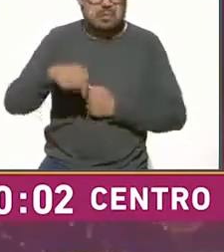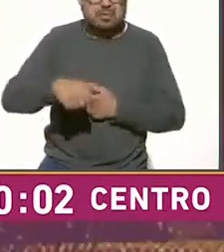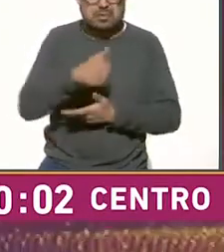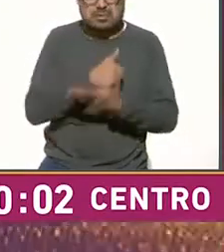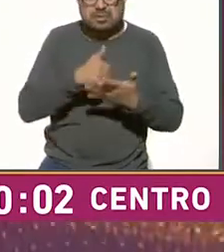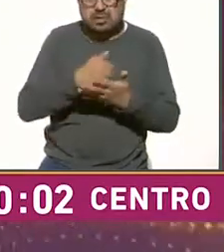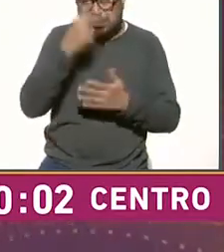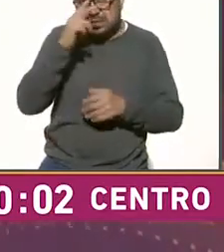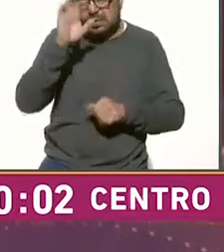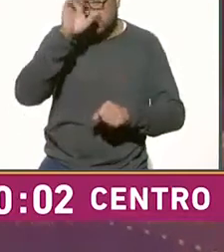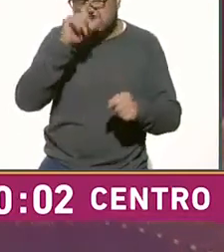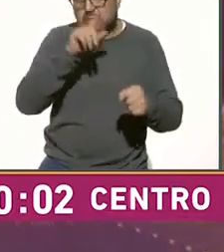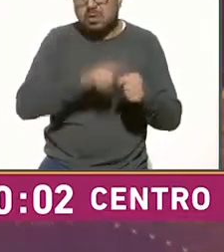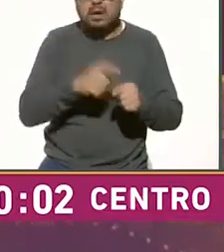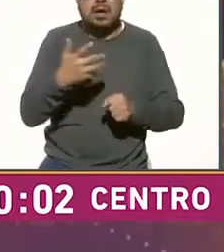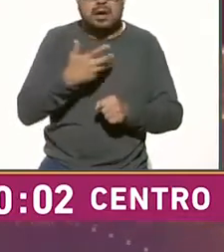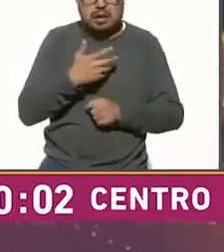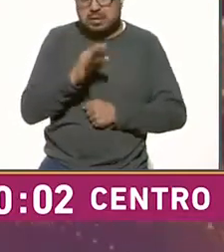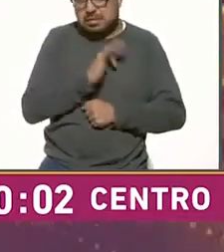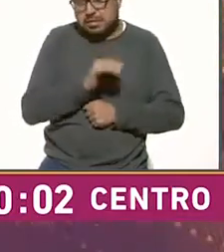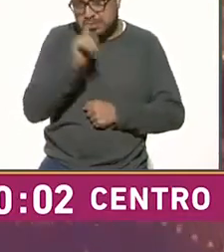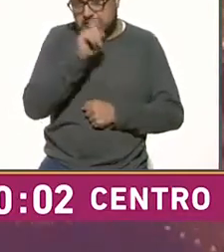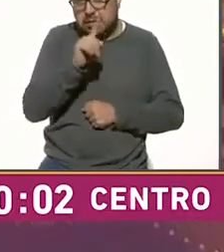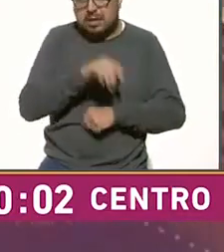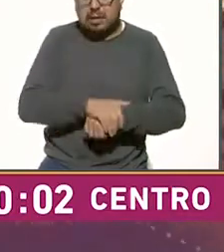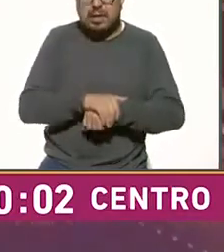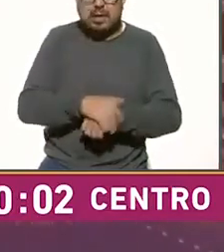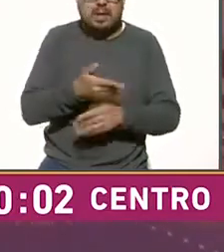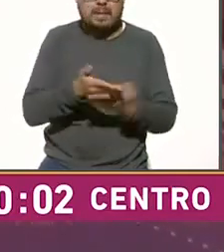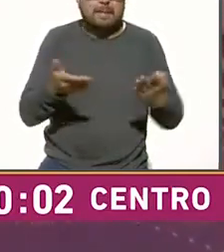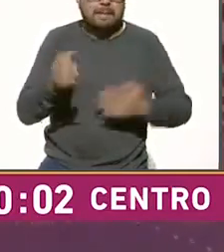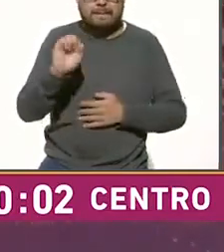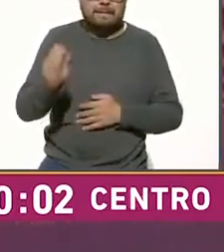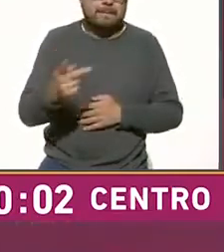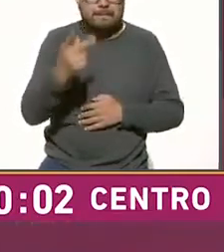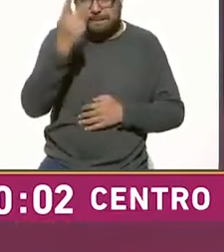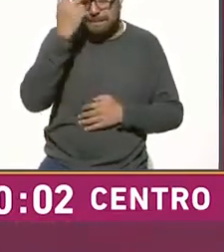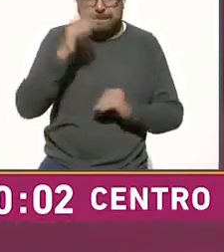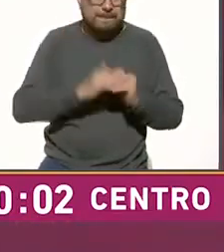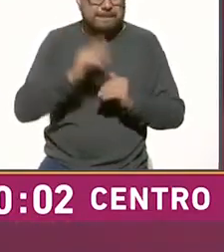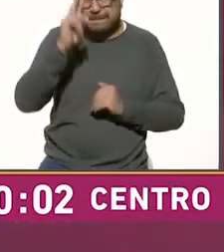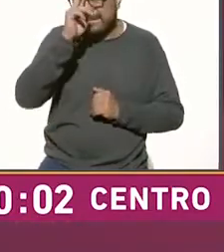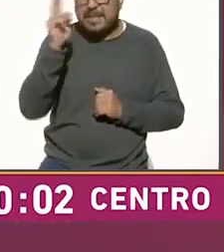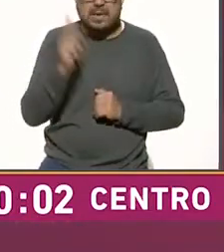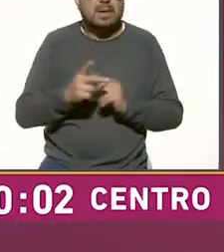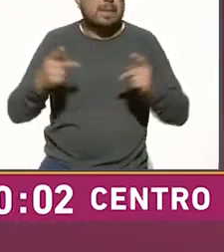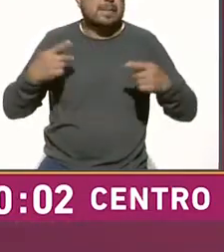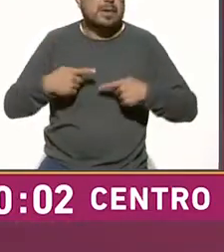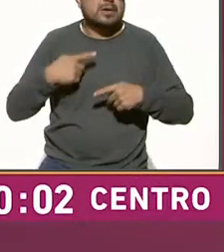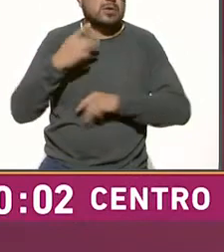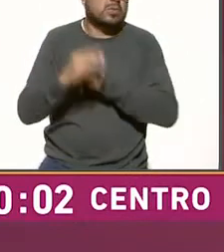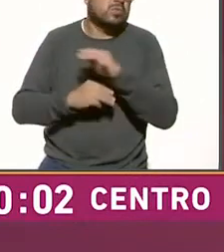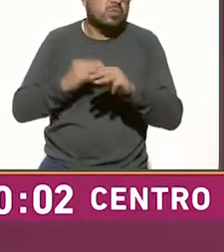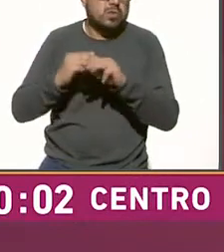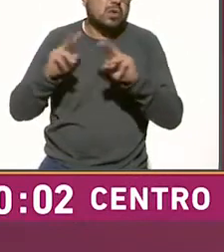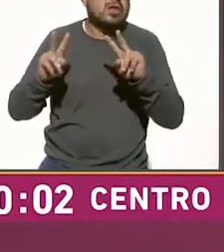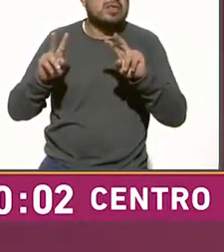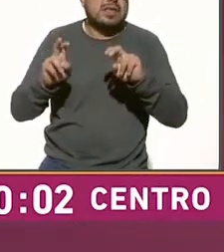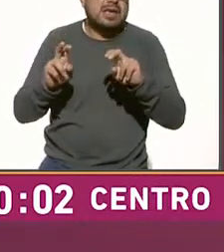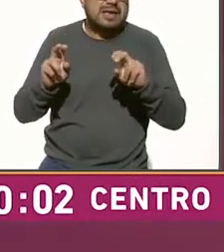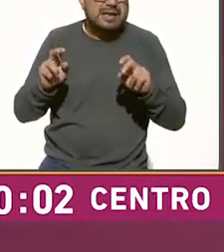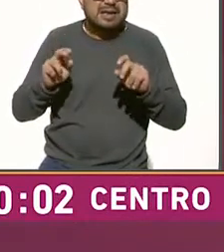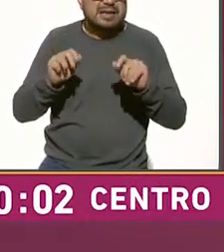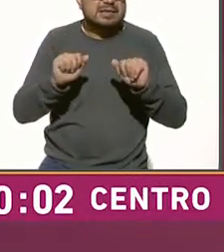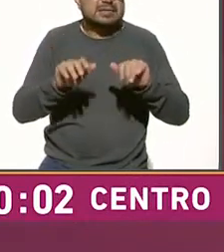Y en la cultura, tenemos una recomendación para nuestros amigos de San Luis Potosí. La peor persona del mundo es el título de la película que proyectará